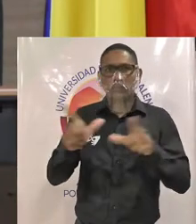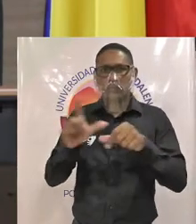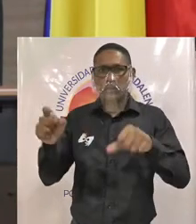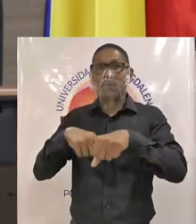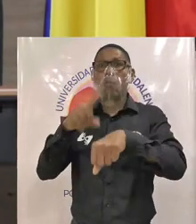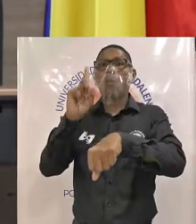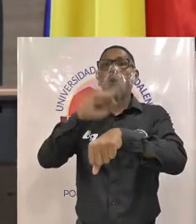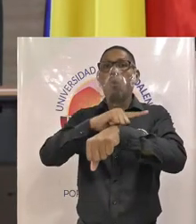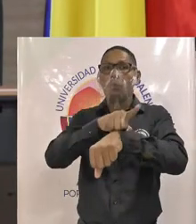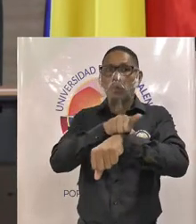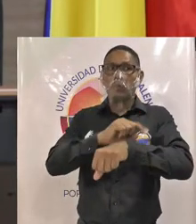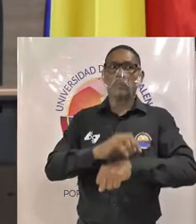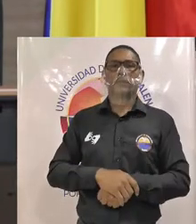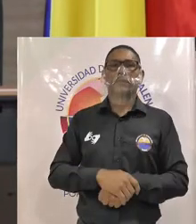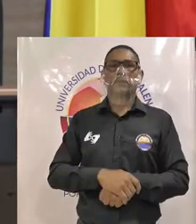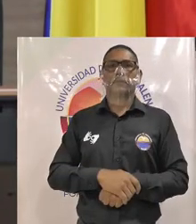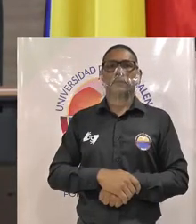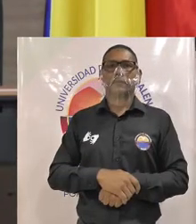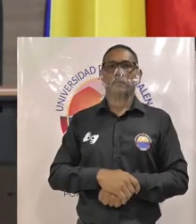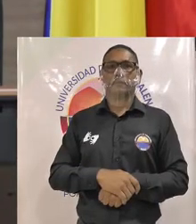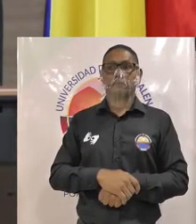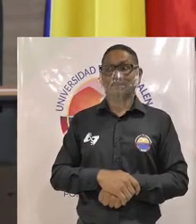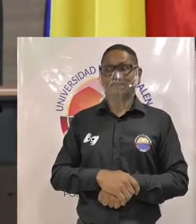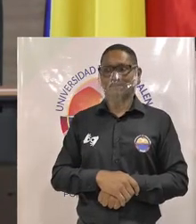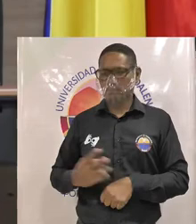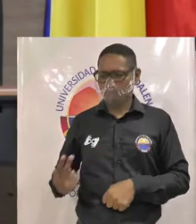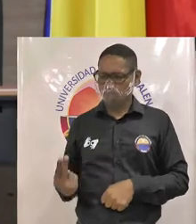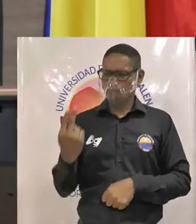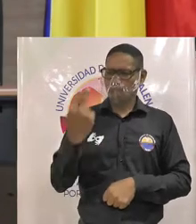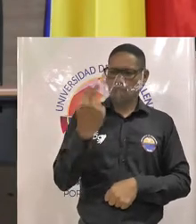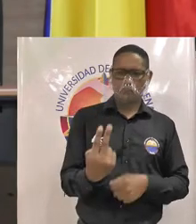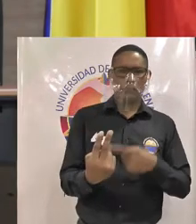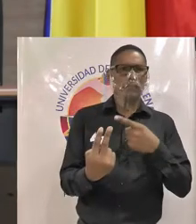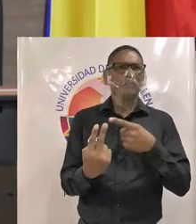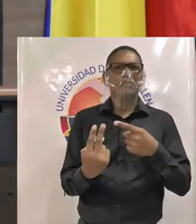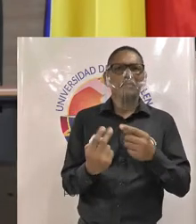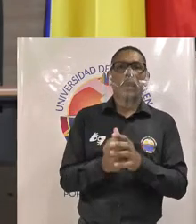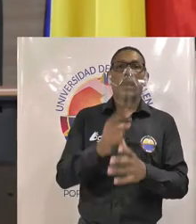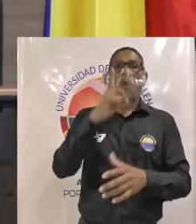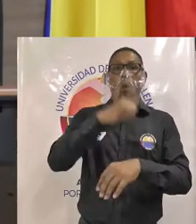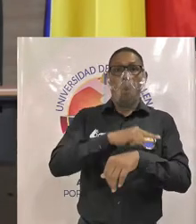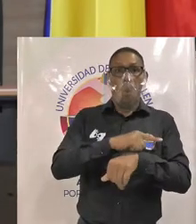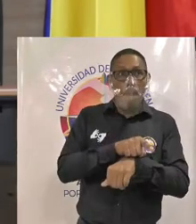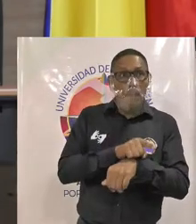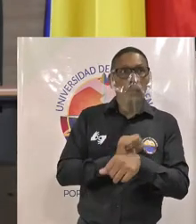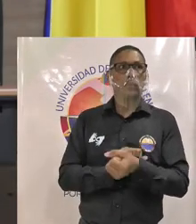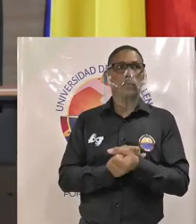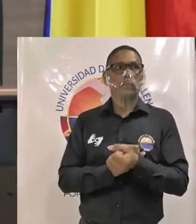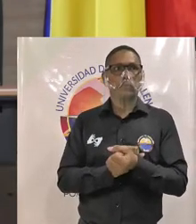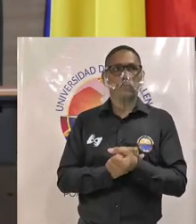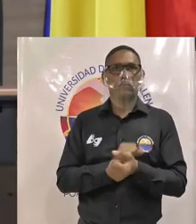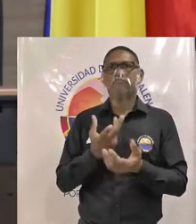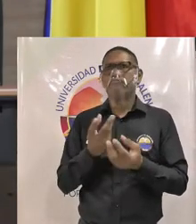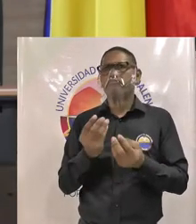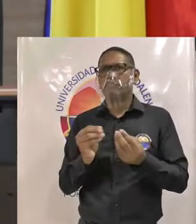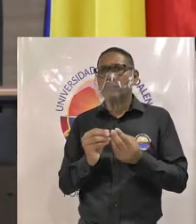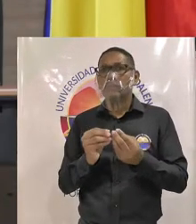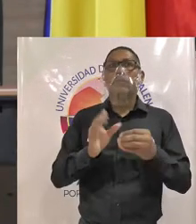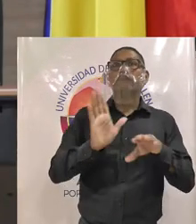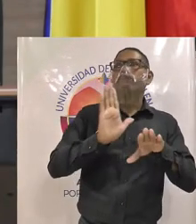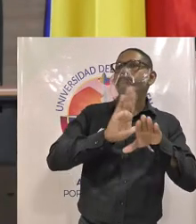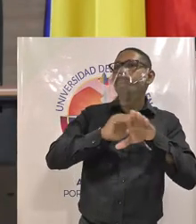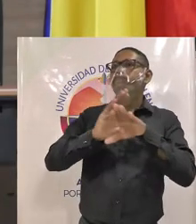un minuto la fórmula de candidatos tendrá a disposición un minuto para realizar una invitación al